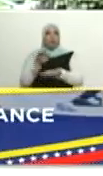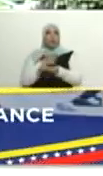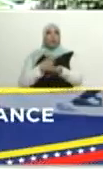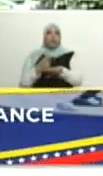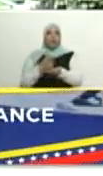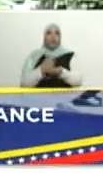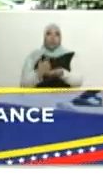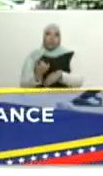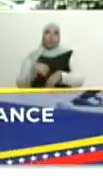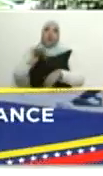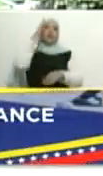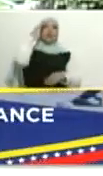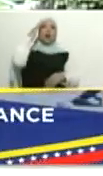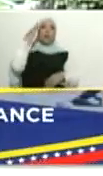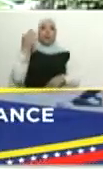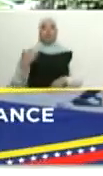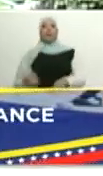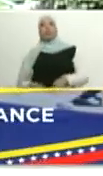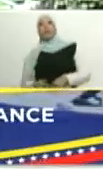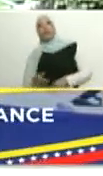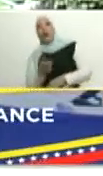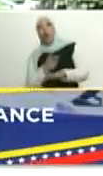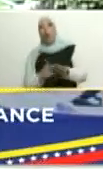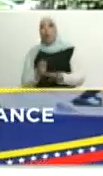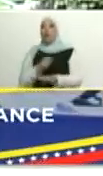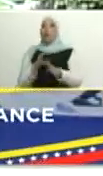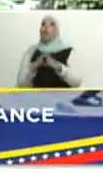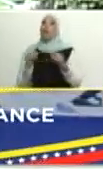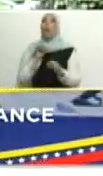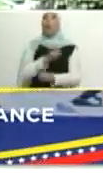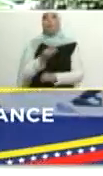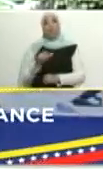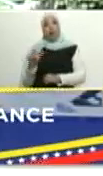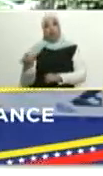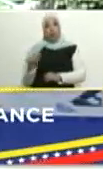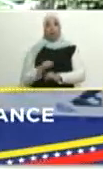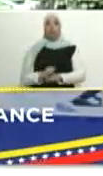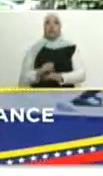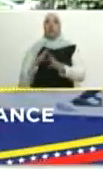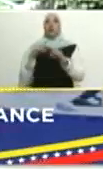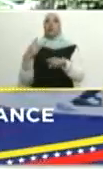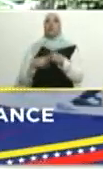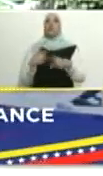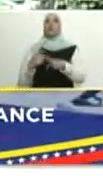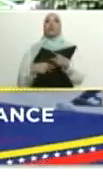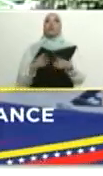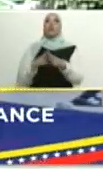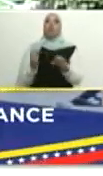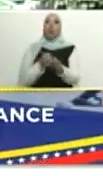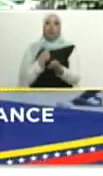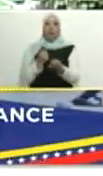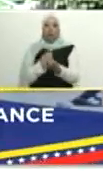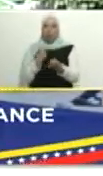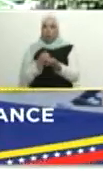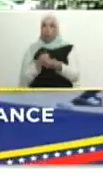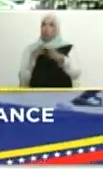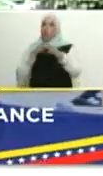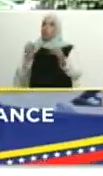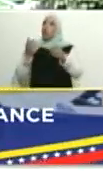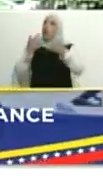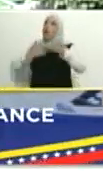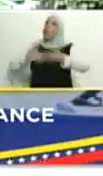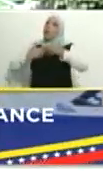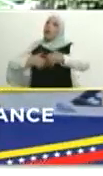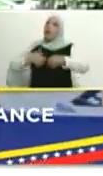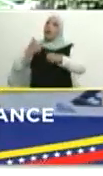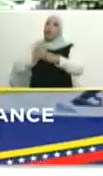y que el gobierno es el gobierno de todos y de todas, de todos los productores, de todos los trabajadores, de todos los empresarios,